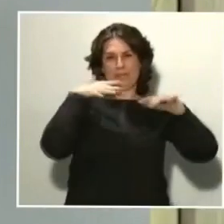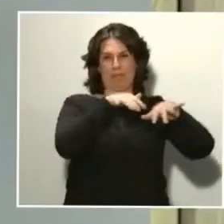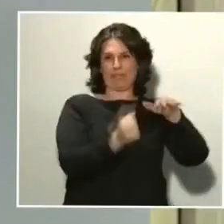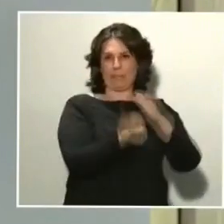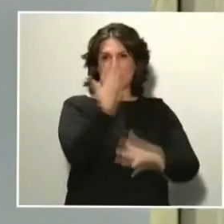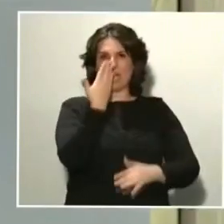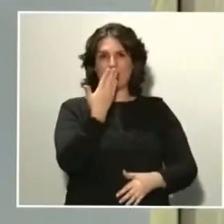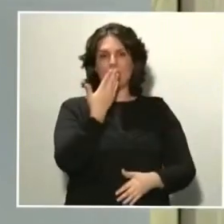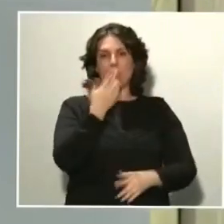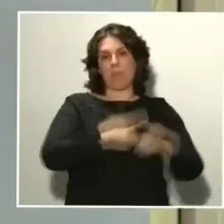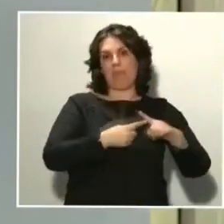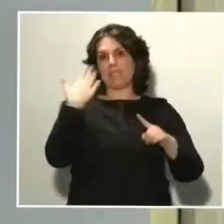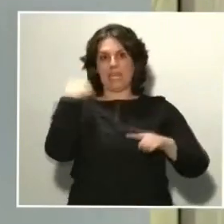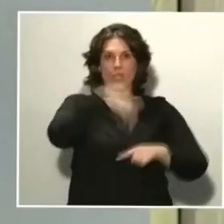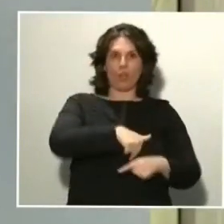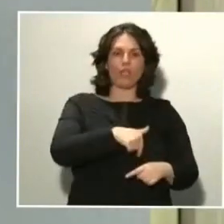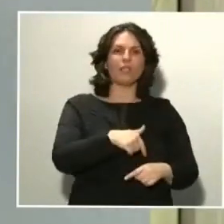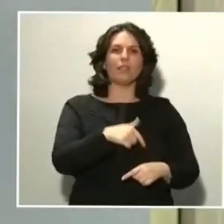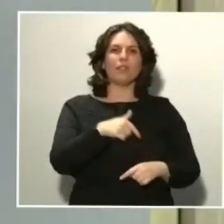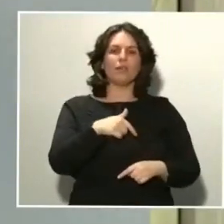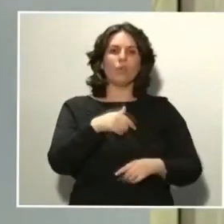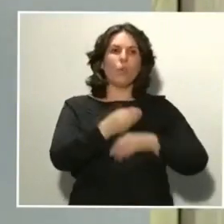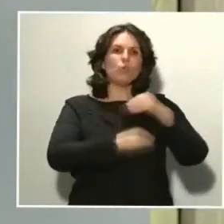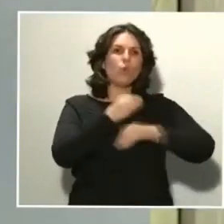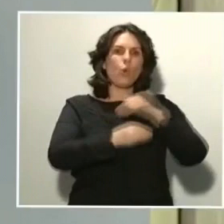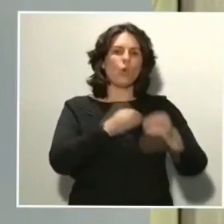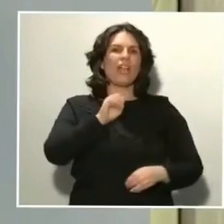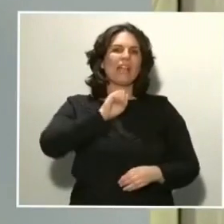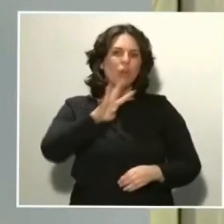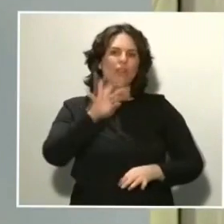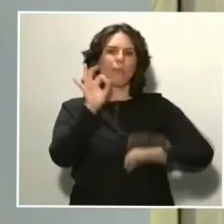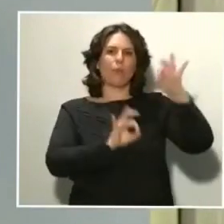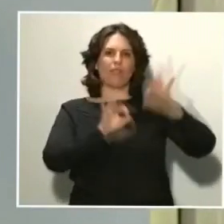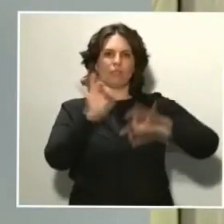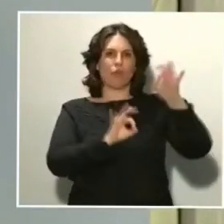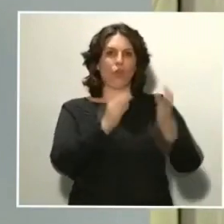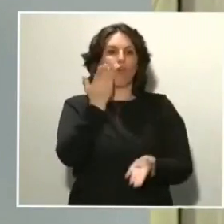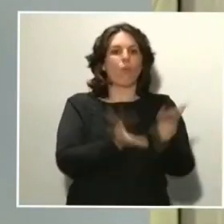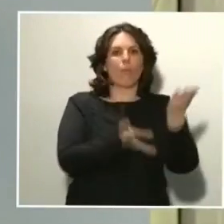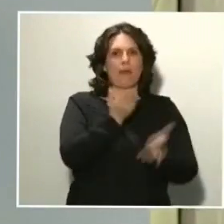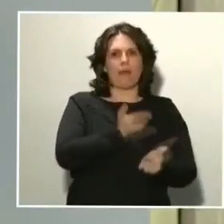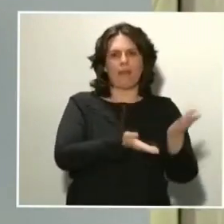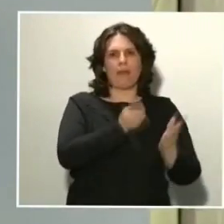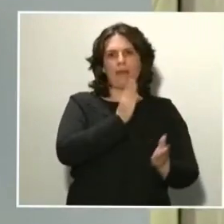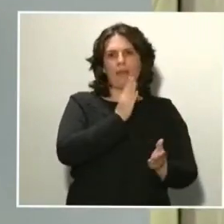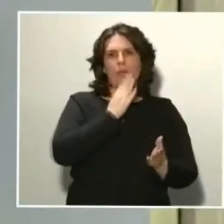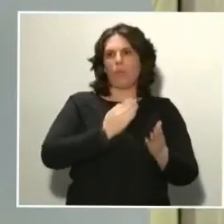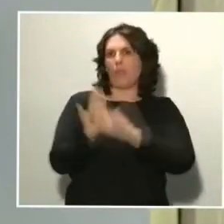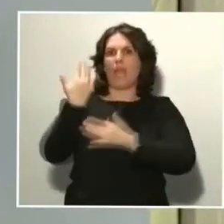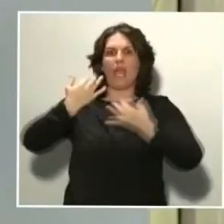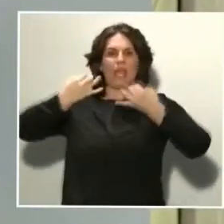ayer, el nivel de utilización ha sido de un 14% respecto a lo que sería un día equivalente